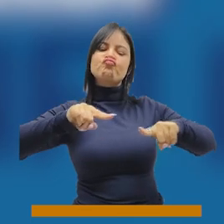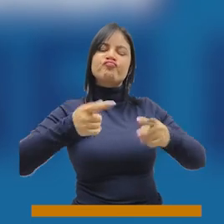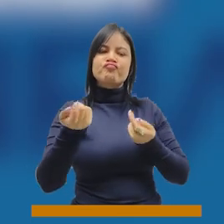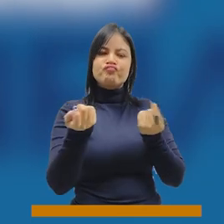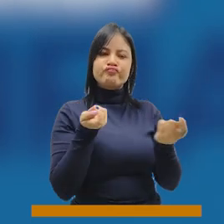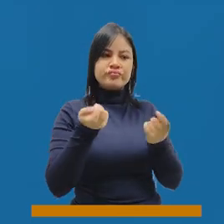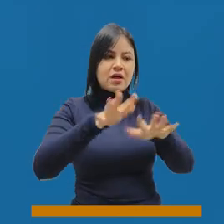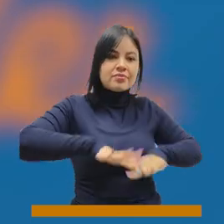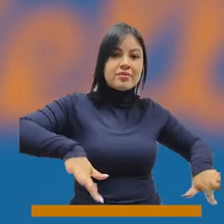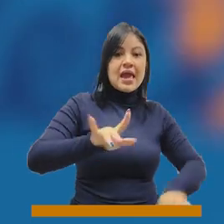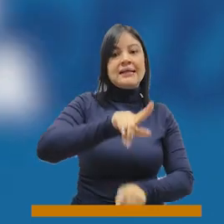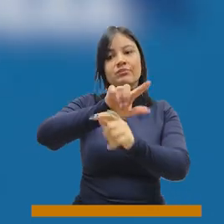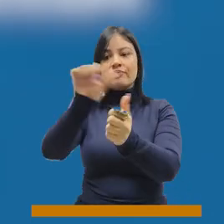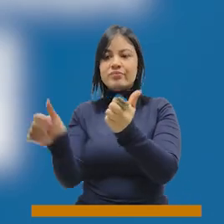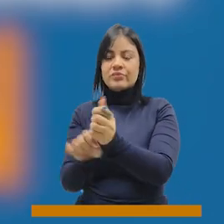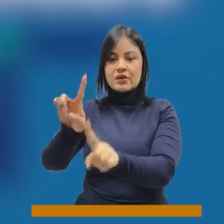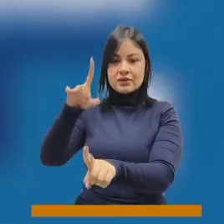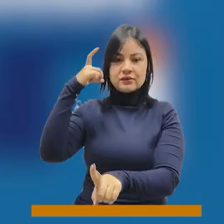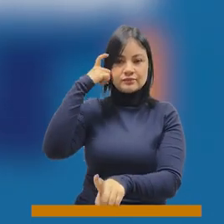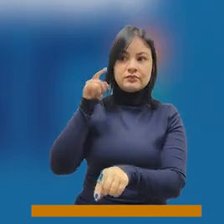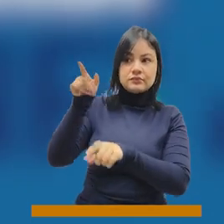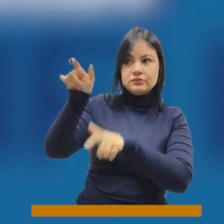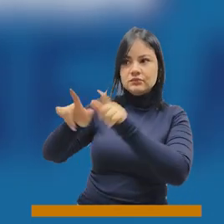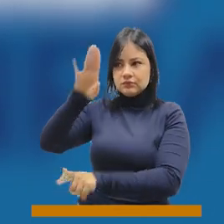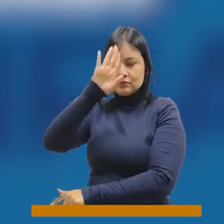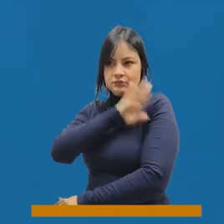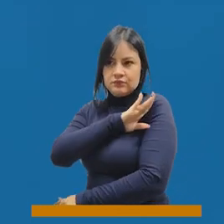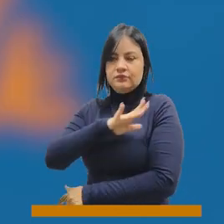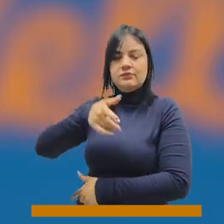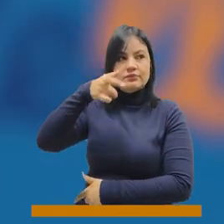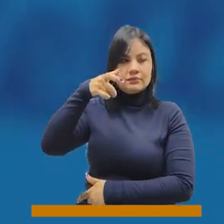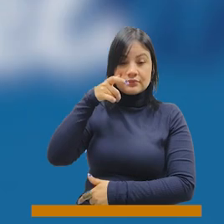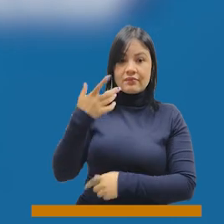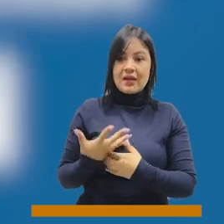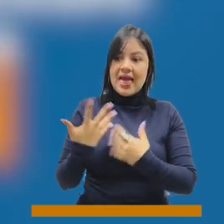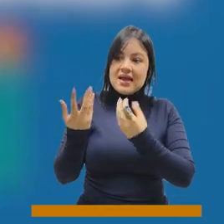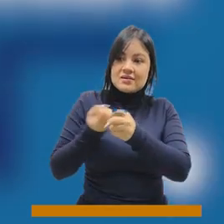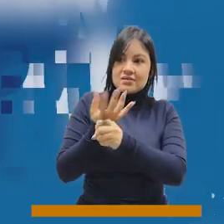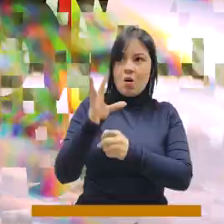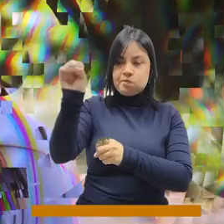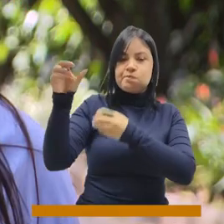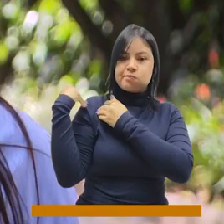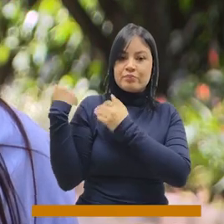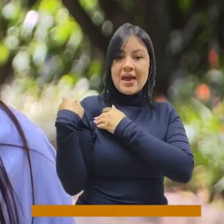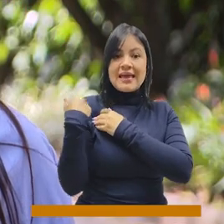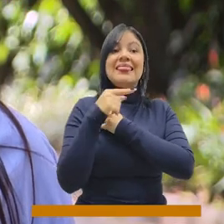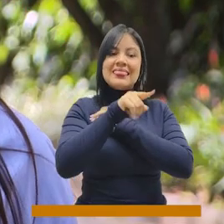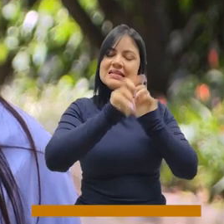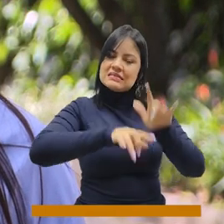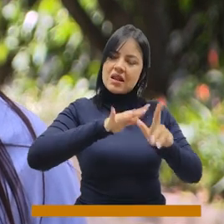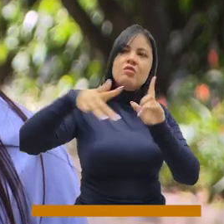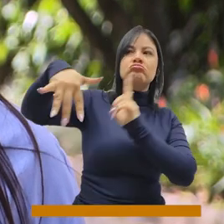Territorial, con la Subsecretaría de Gobierno, con los inspectores, los corregidores, al igual que la Secretaría del Medio